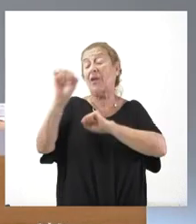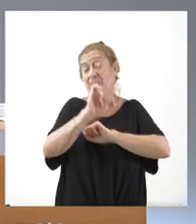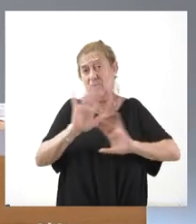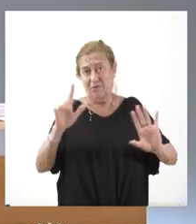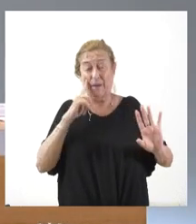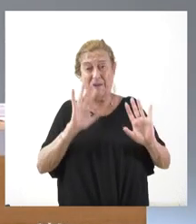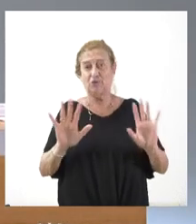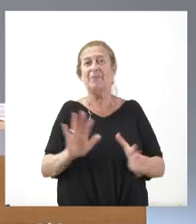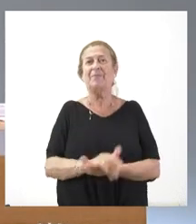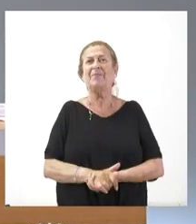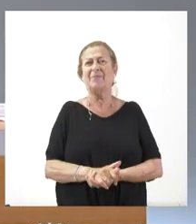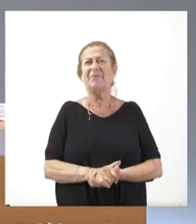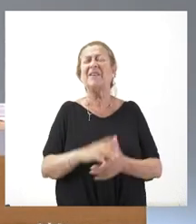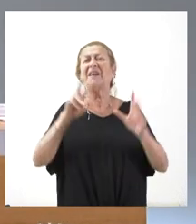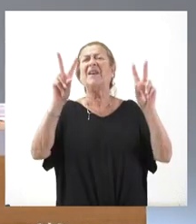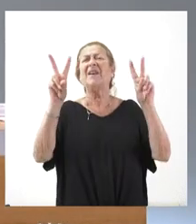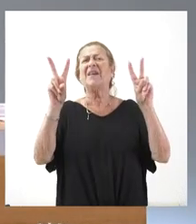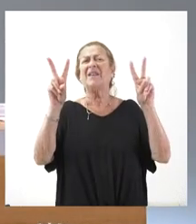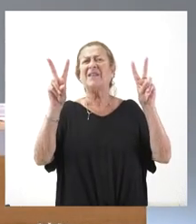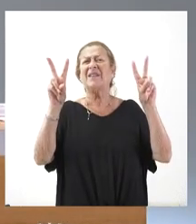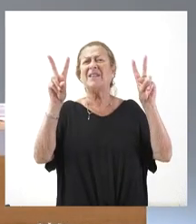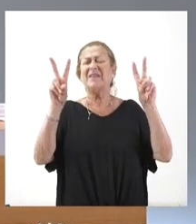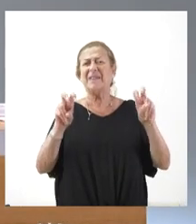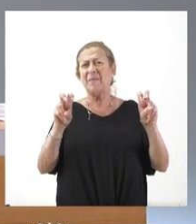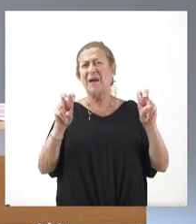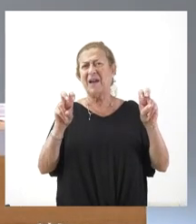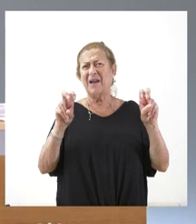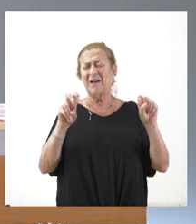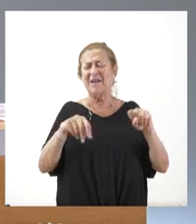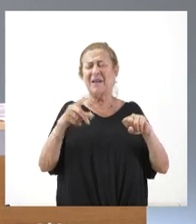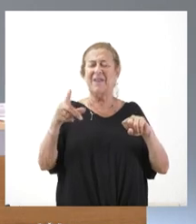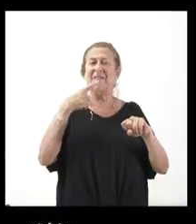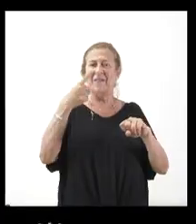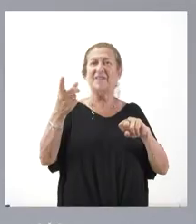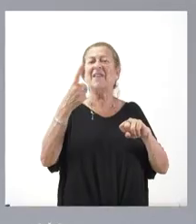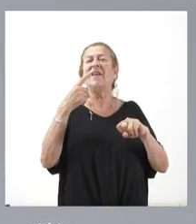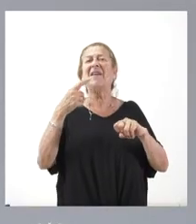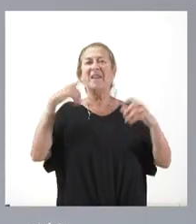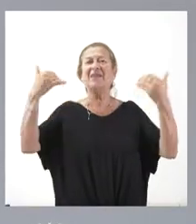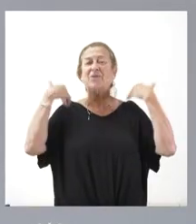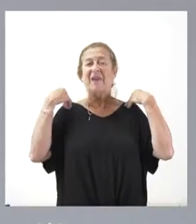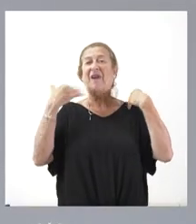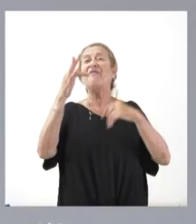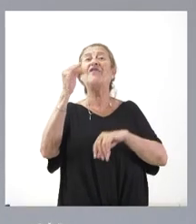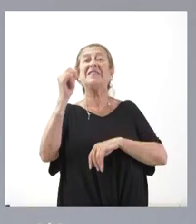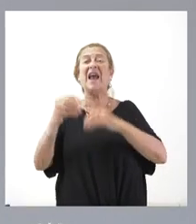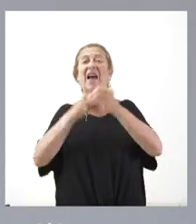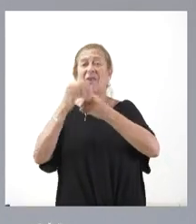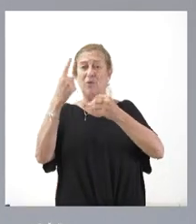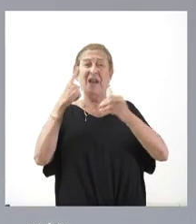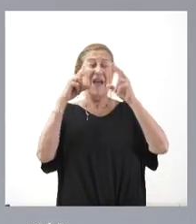Y sobre la cuestión que usted plantea, lógicamente, la AIRE de la Autoridad Independiente de la Responsabilidad Fiscal, lo que hace es un análisis